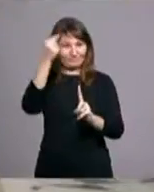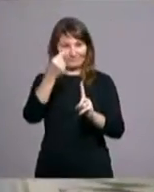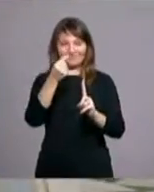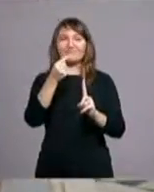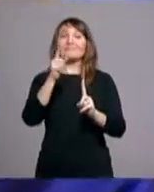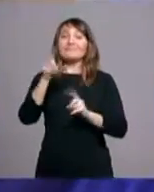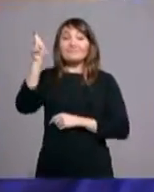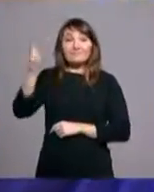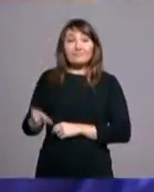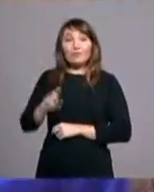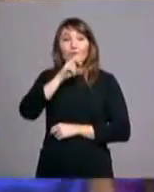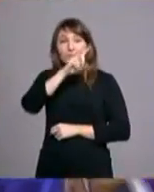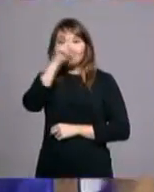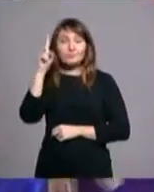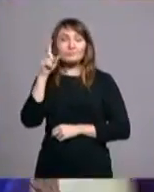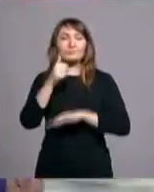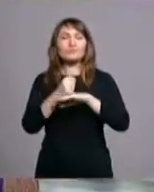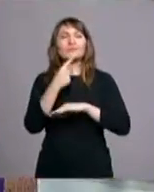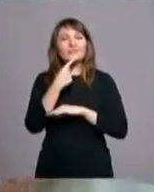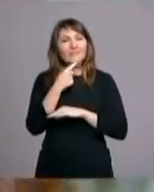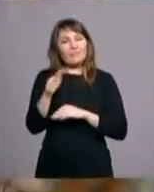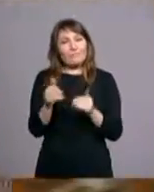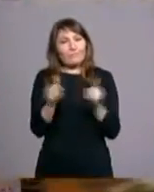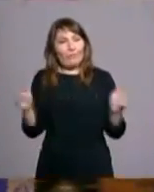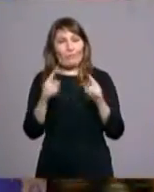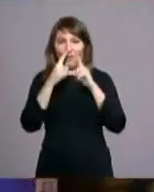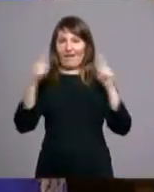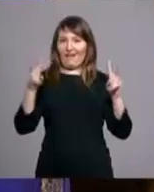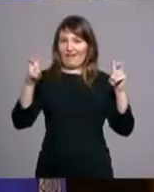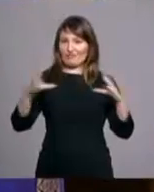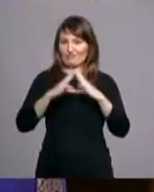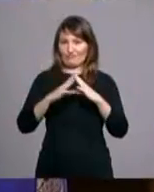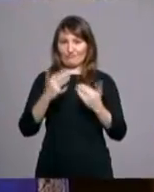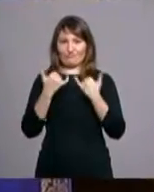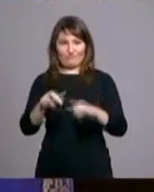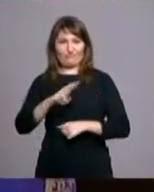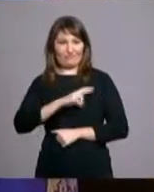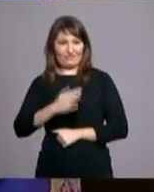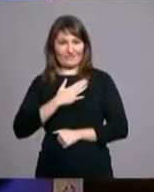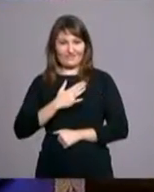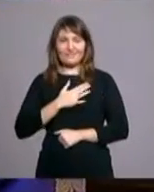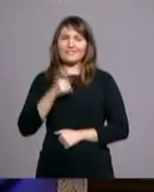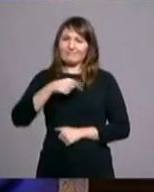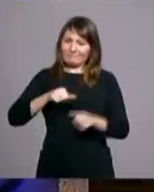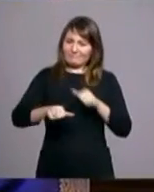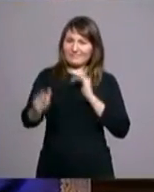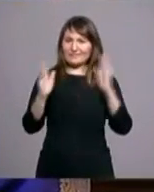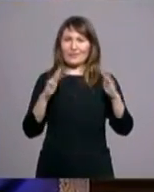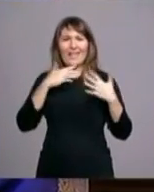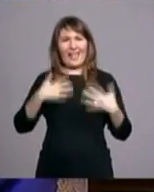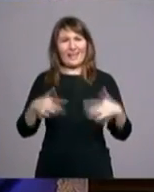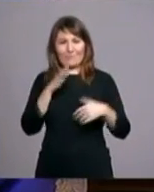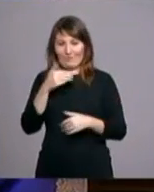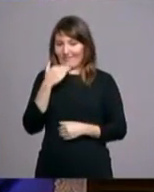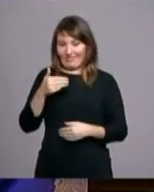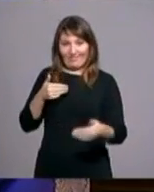el arzobispo de Madrid recordó que comienza un nuevo año litúrgico y que debemos comenzar este tiempo alegres porque vamos a encontrarnos con el